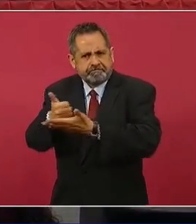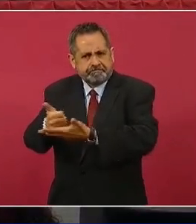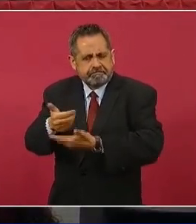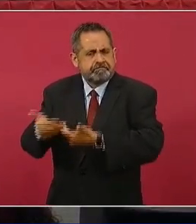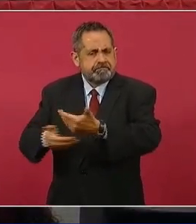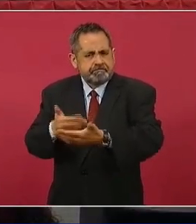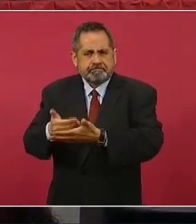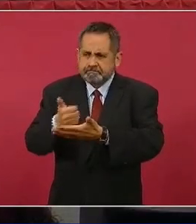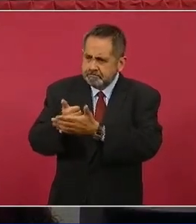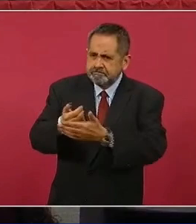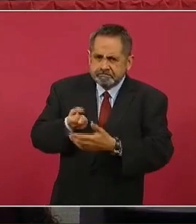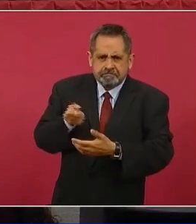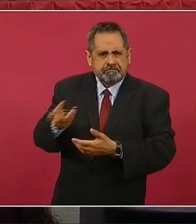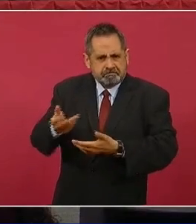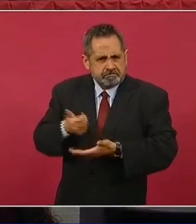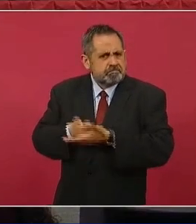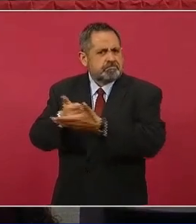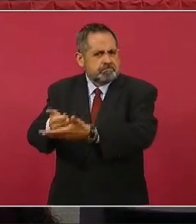yo aporto.